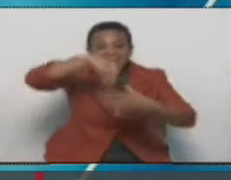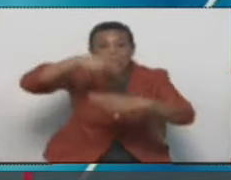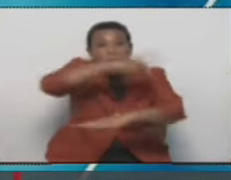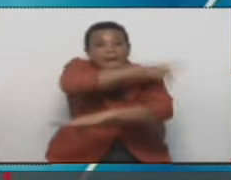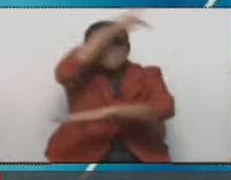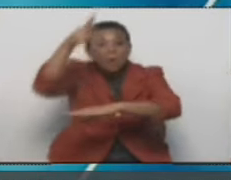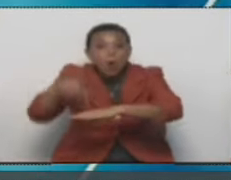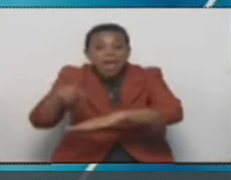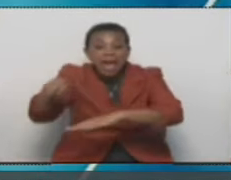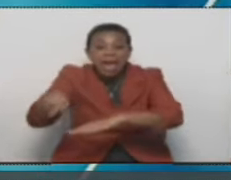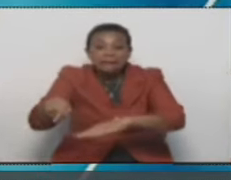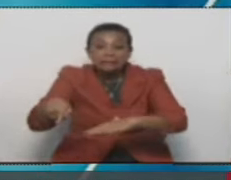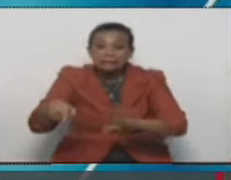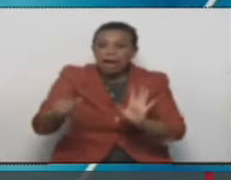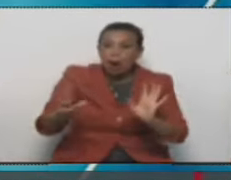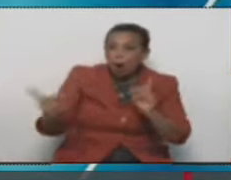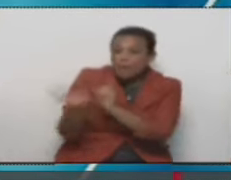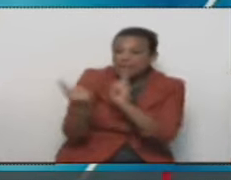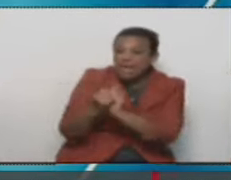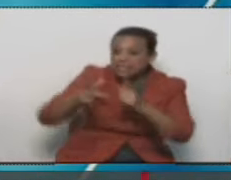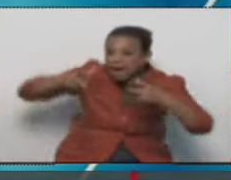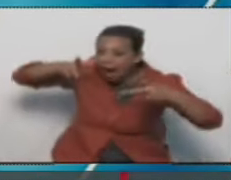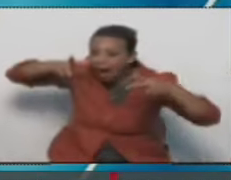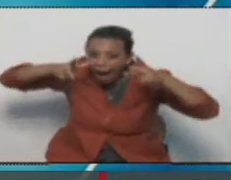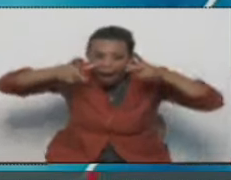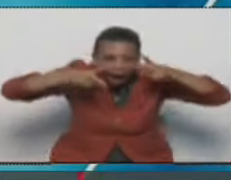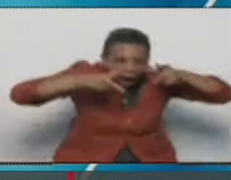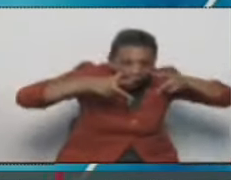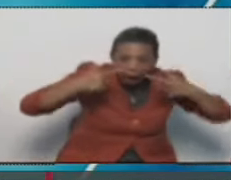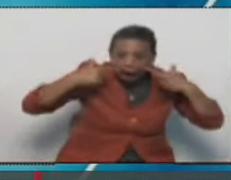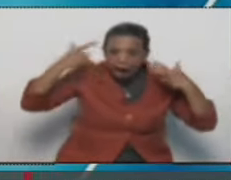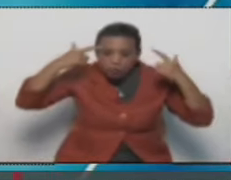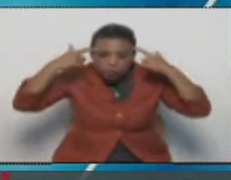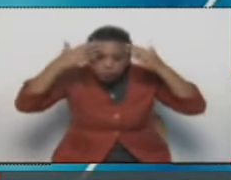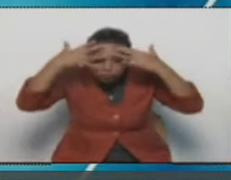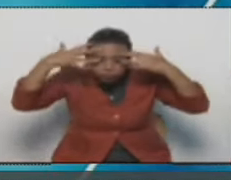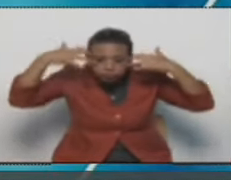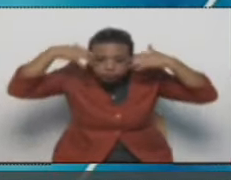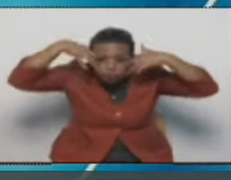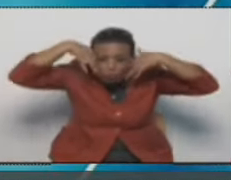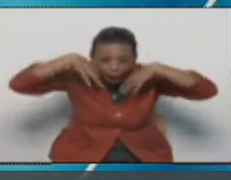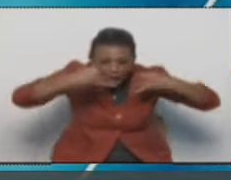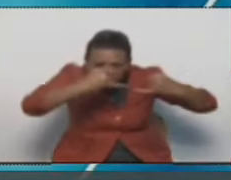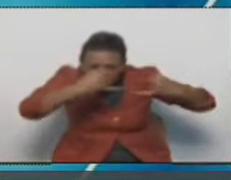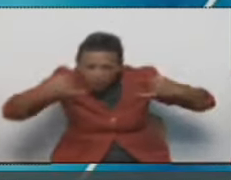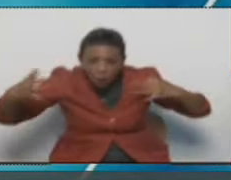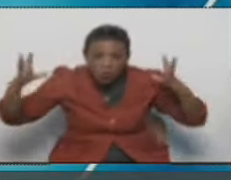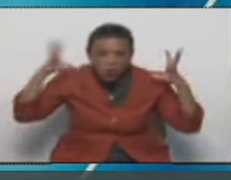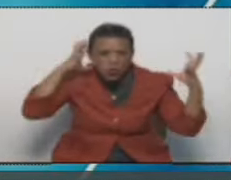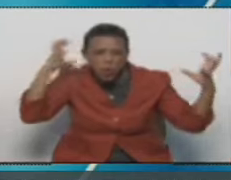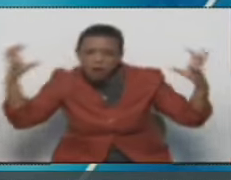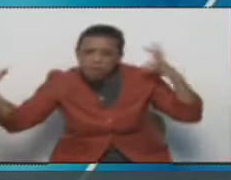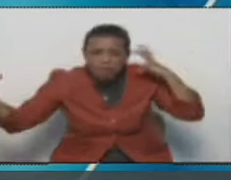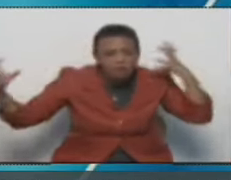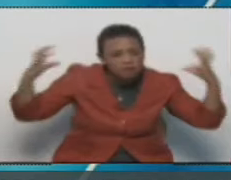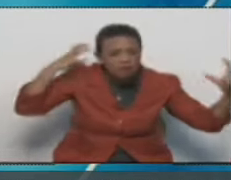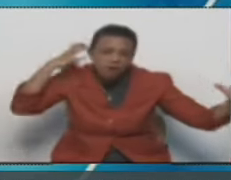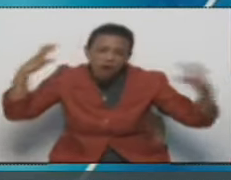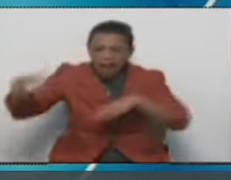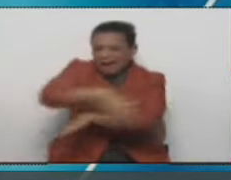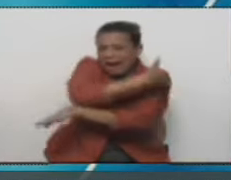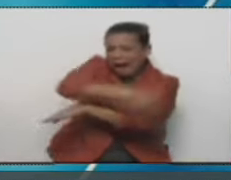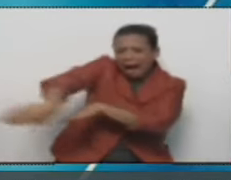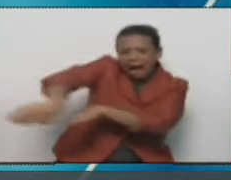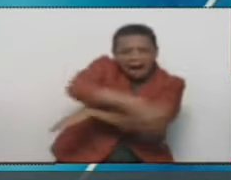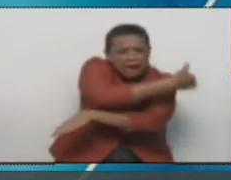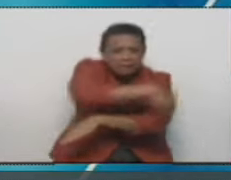con presencia de cámaras, con la presión que metía el público, con ruido simulando la calle, ruido